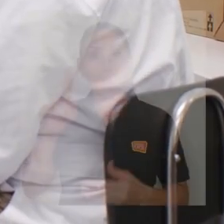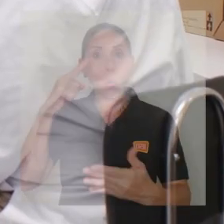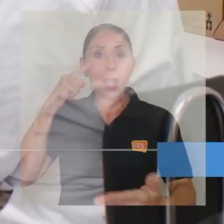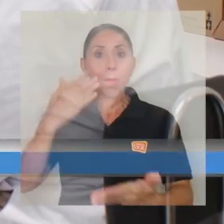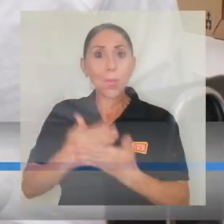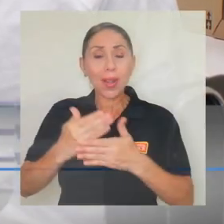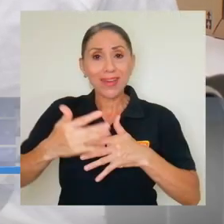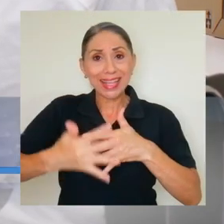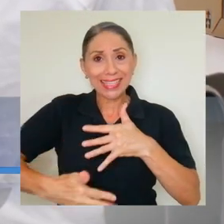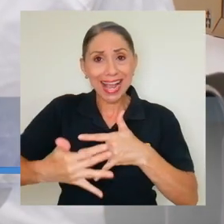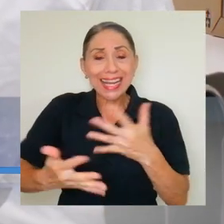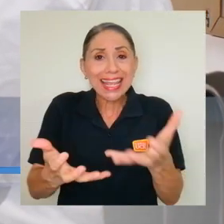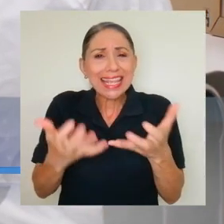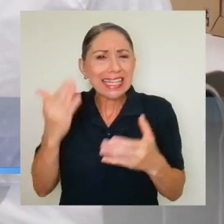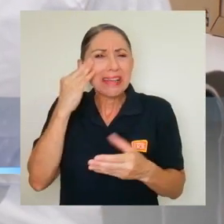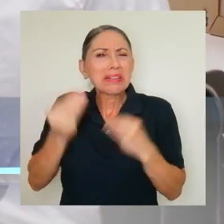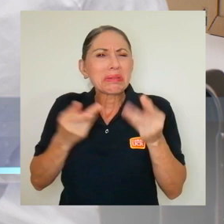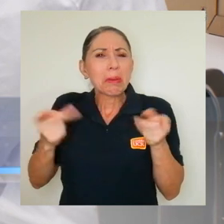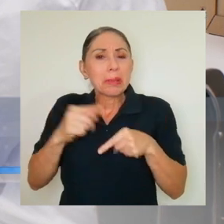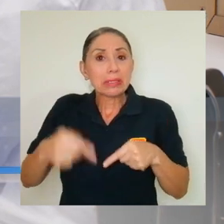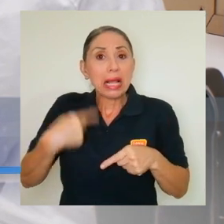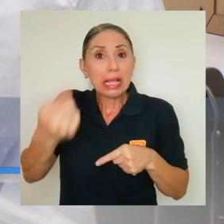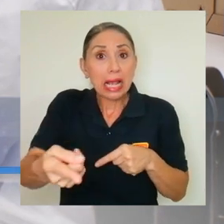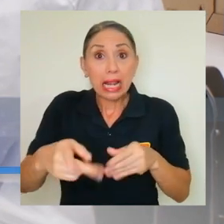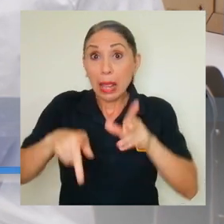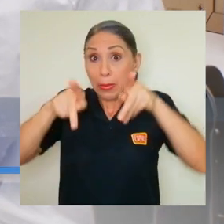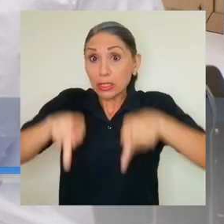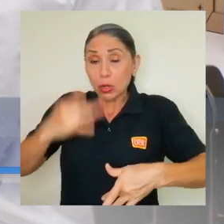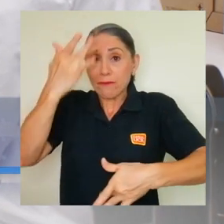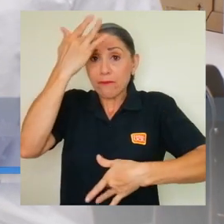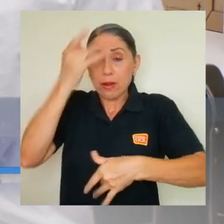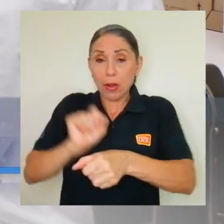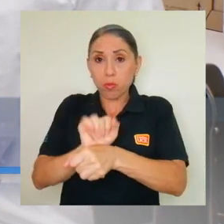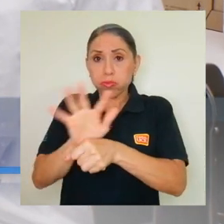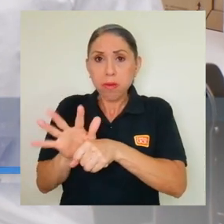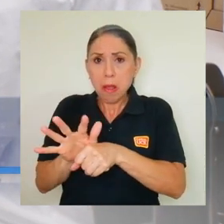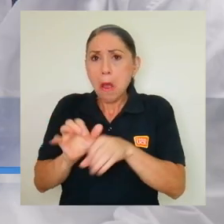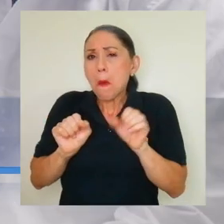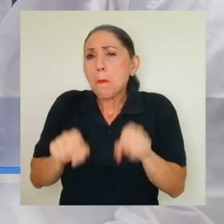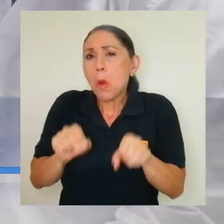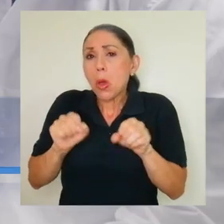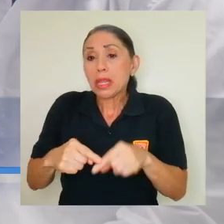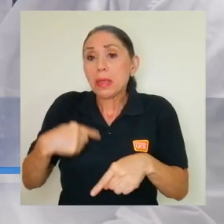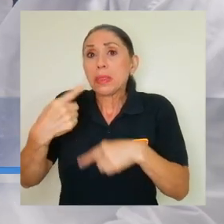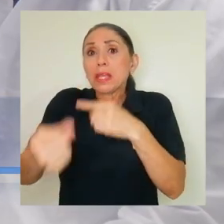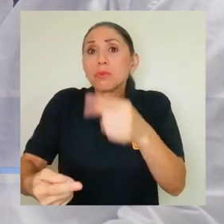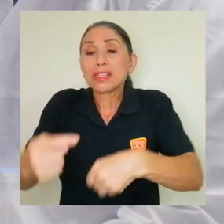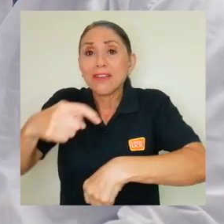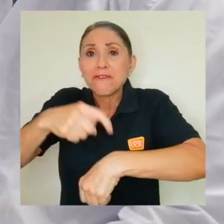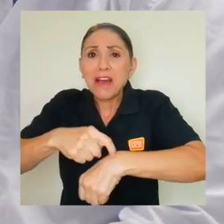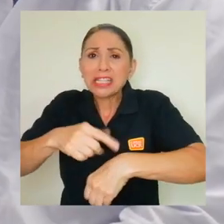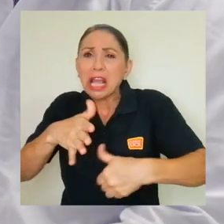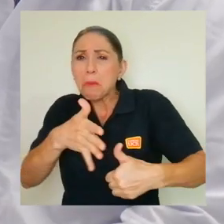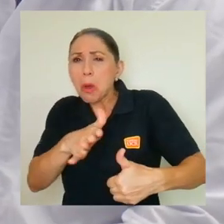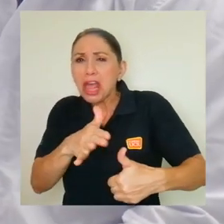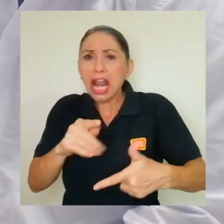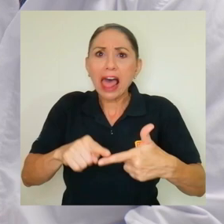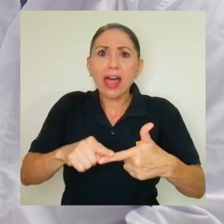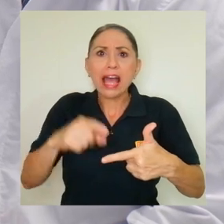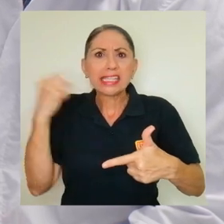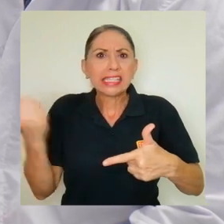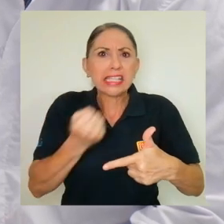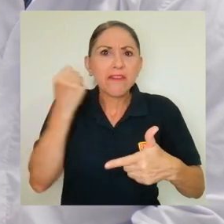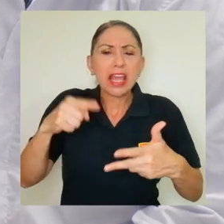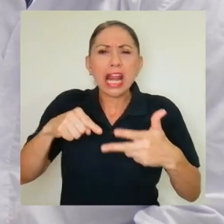Una prueba de sangre busca pronosticar si un paciente enfermo por COVID-19 podría entrar a una fase moderada, severa o